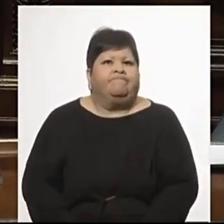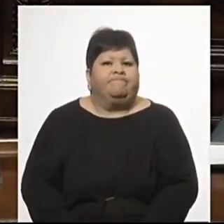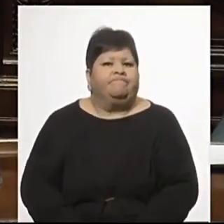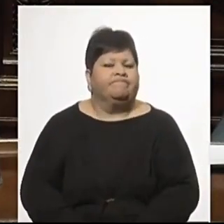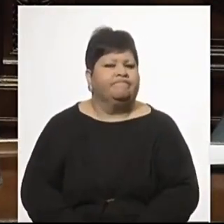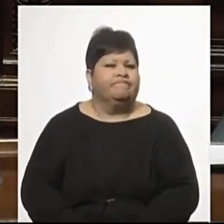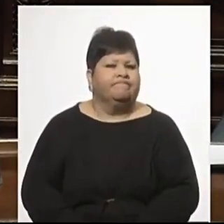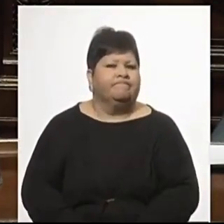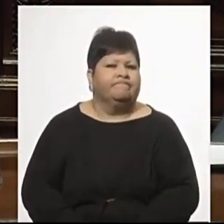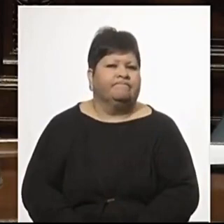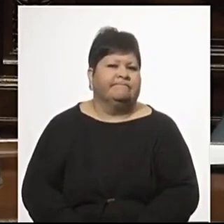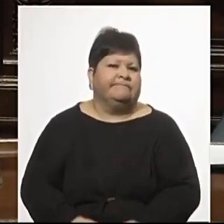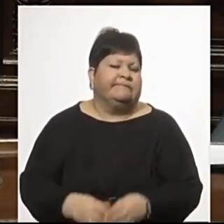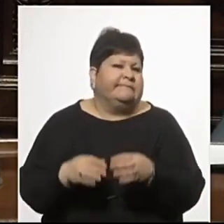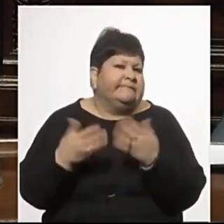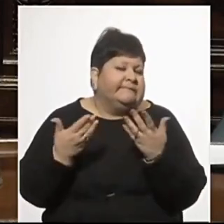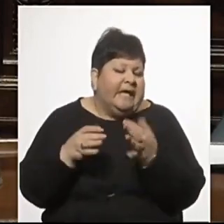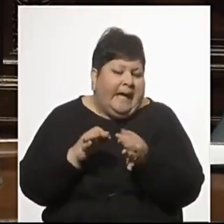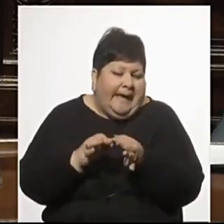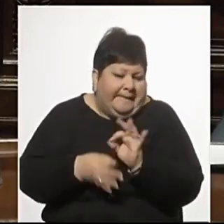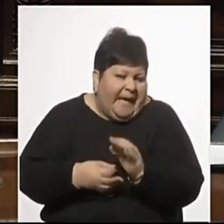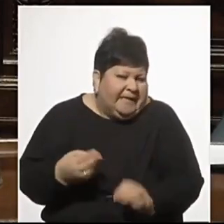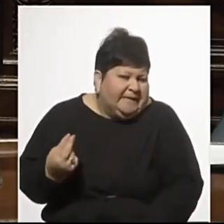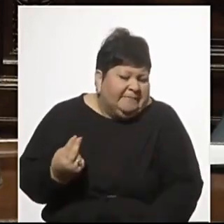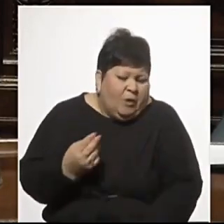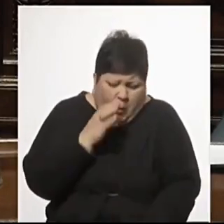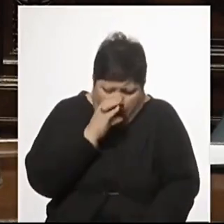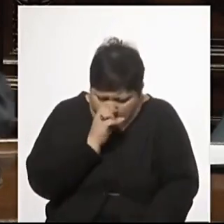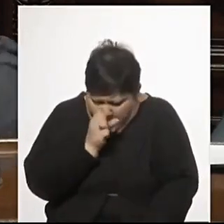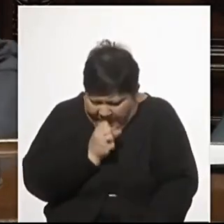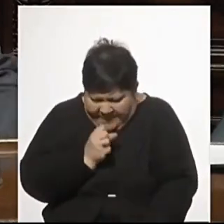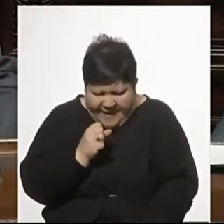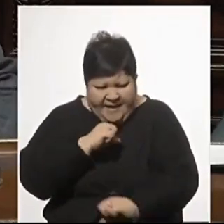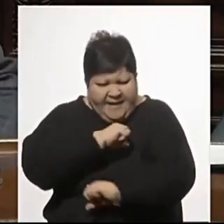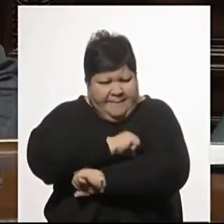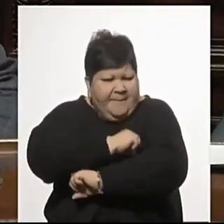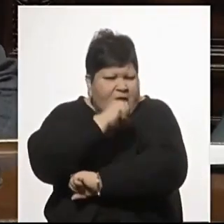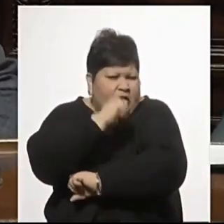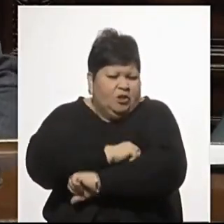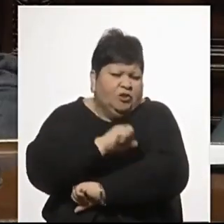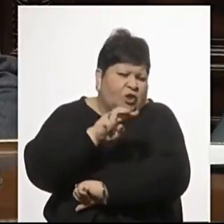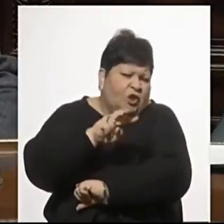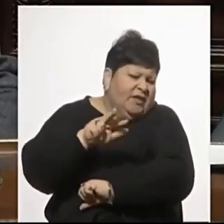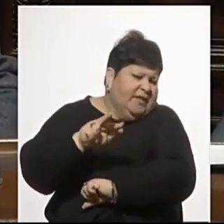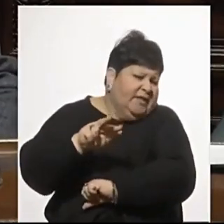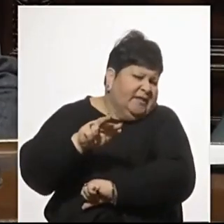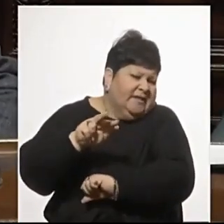irme del cuerpo por no poder aguantar en un camión y estar dos días o tres